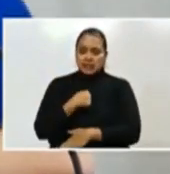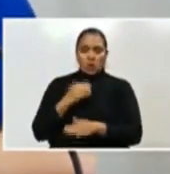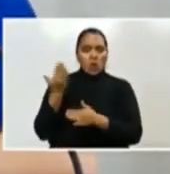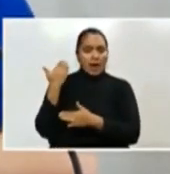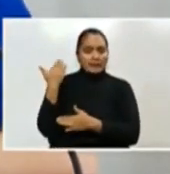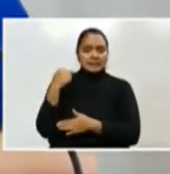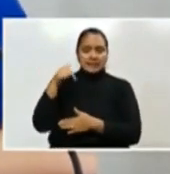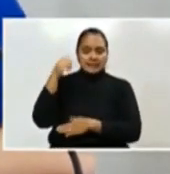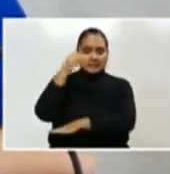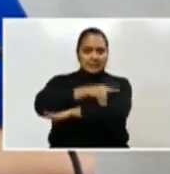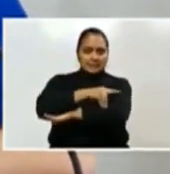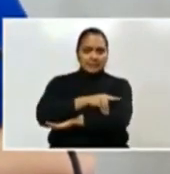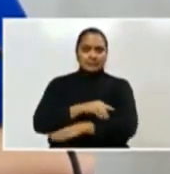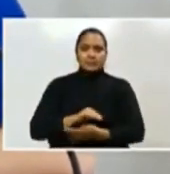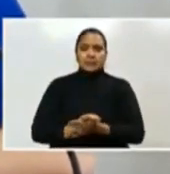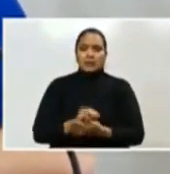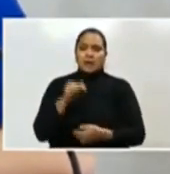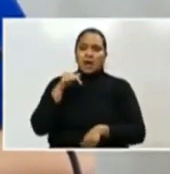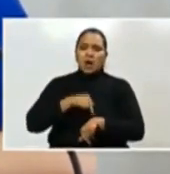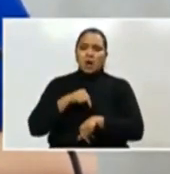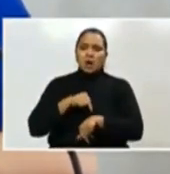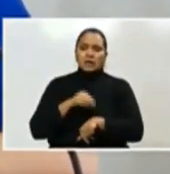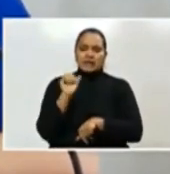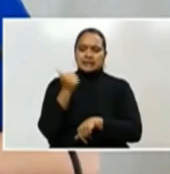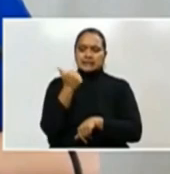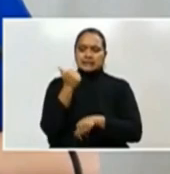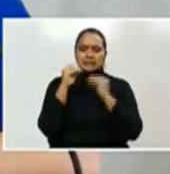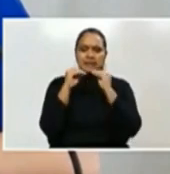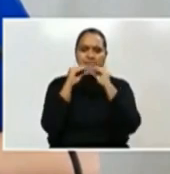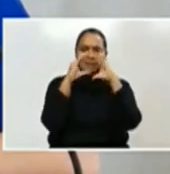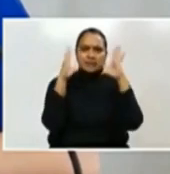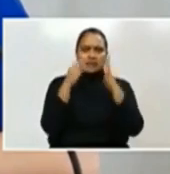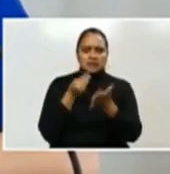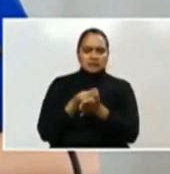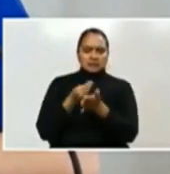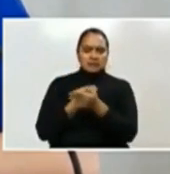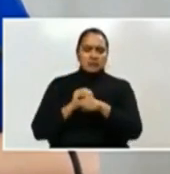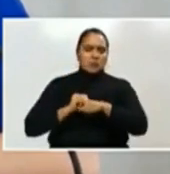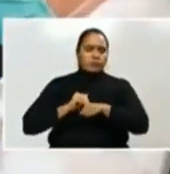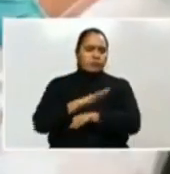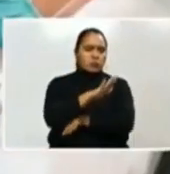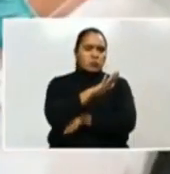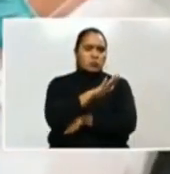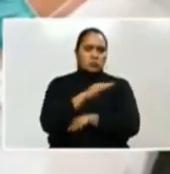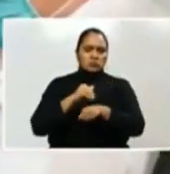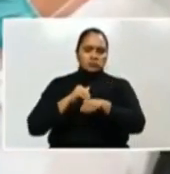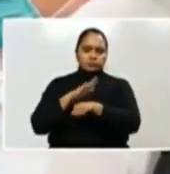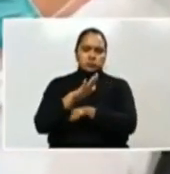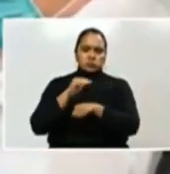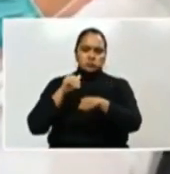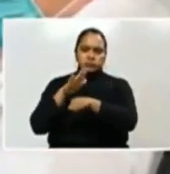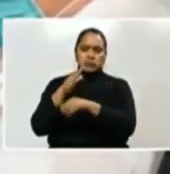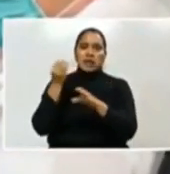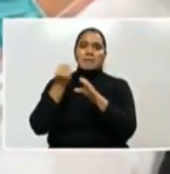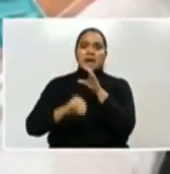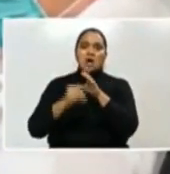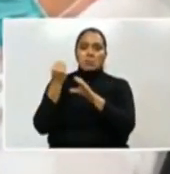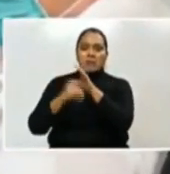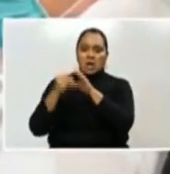el día de hoy a las 10 de la mañana se efectuaron las transferencias por un monto de